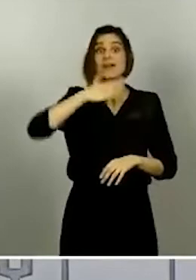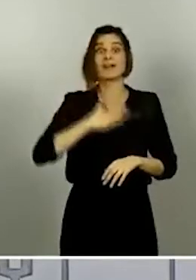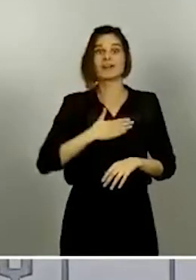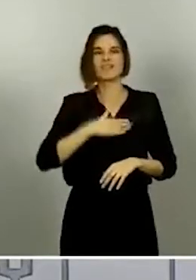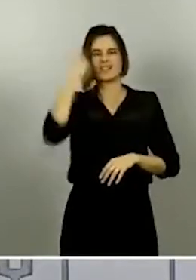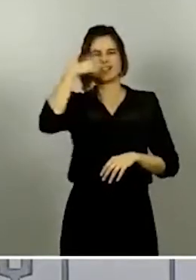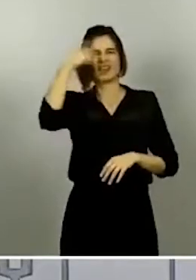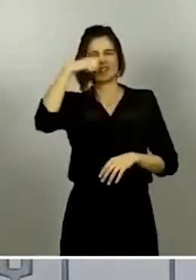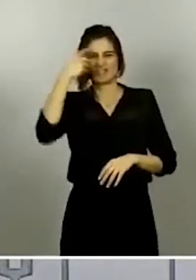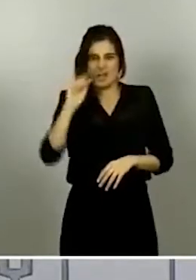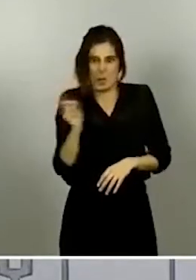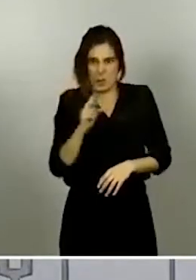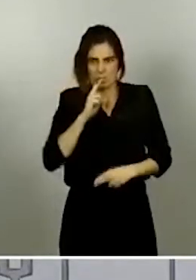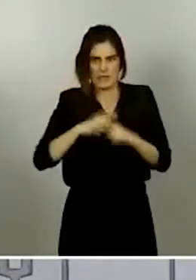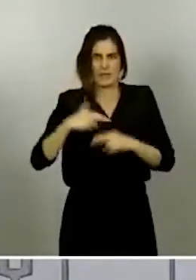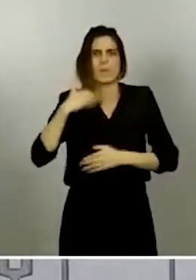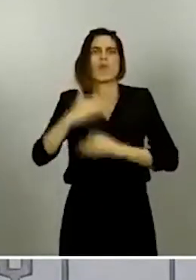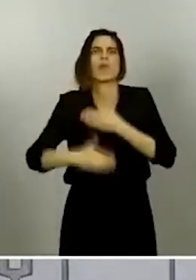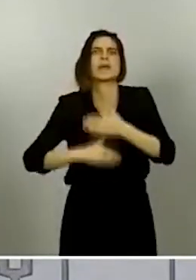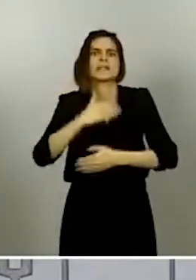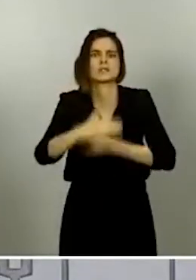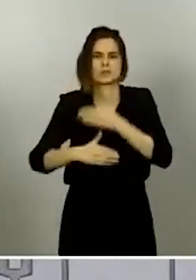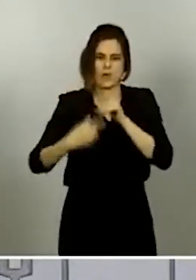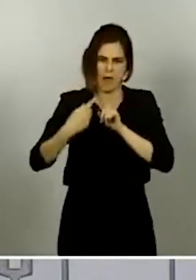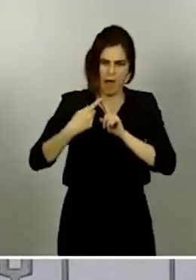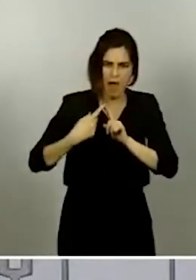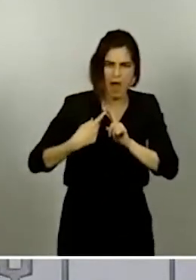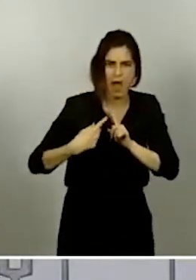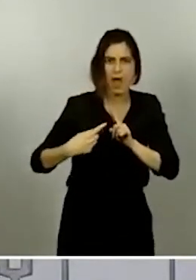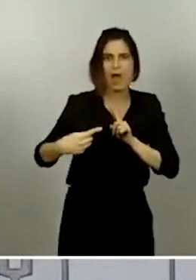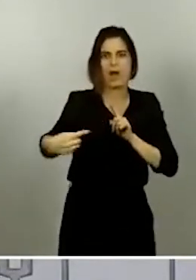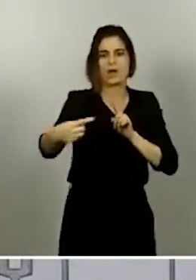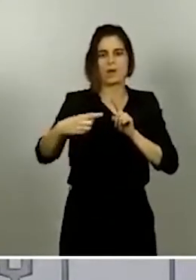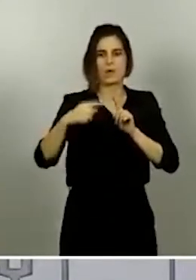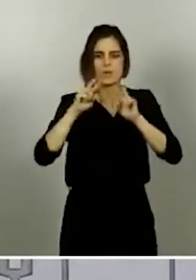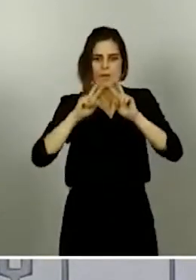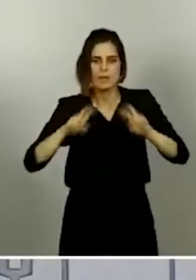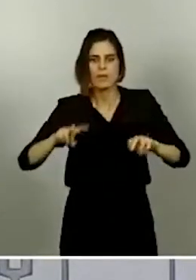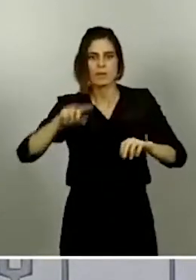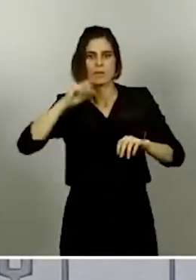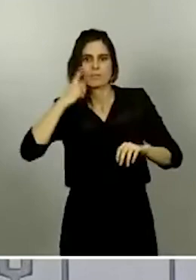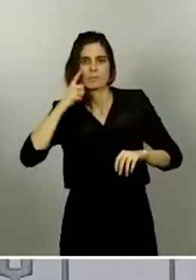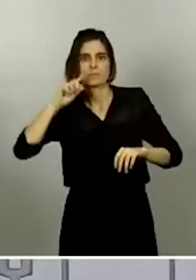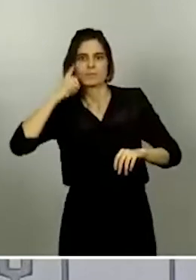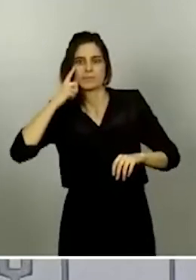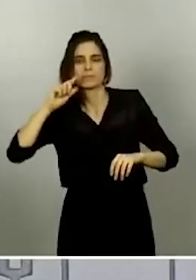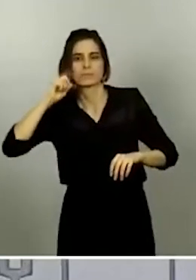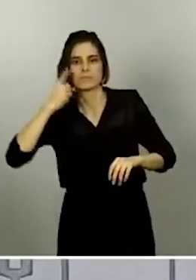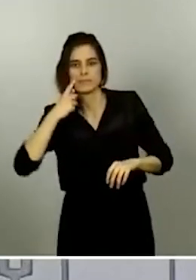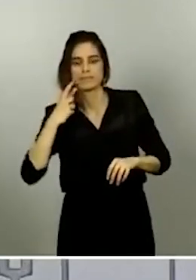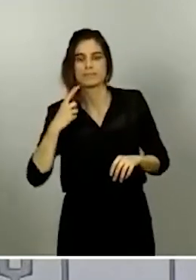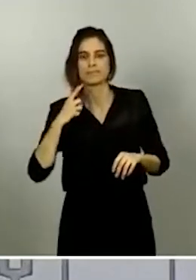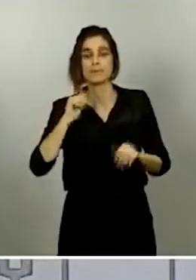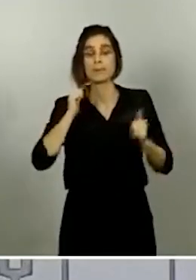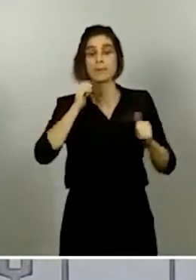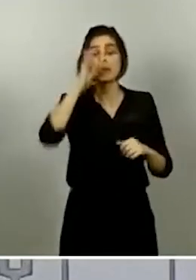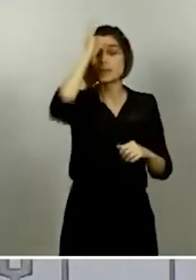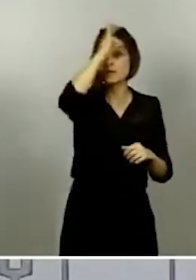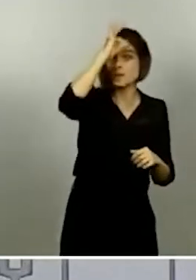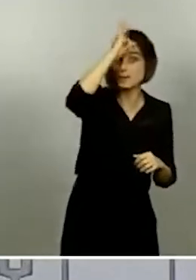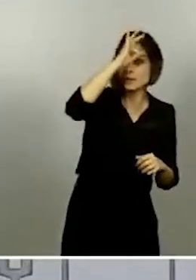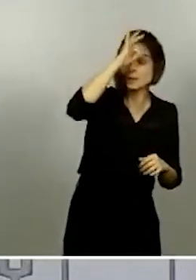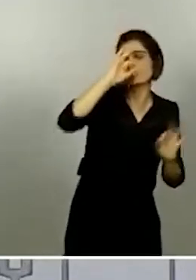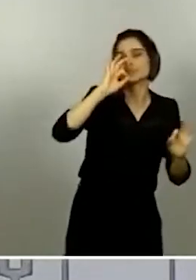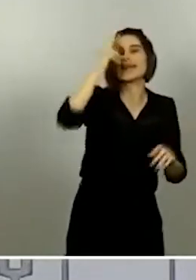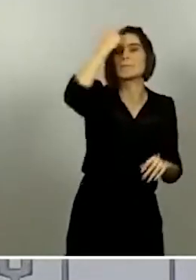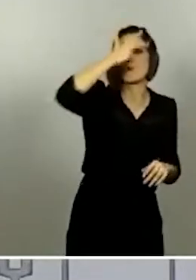Todo esto ha sido un proceso largo y complicado. Las hipótesis surgen, hipótesis puede ser cualquier